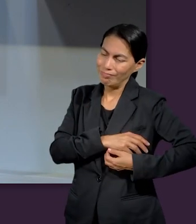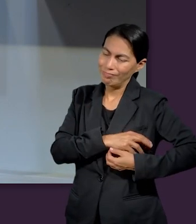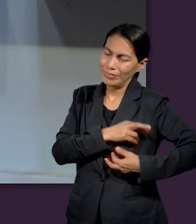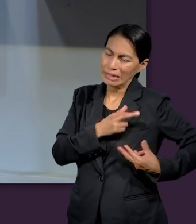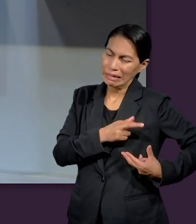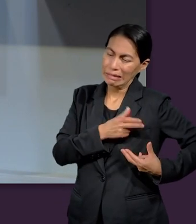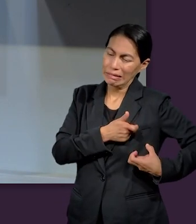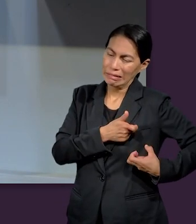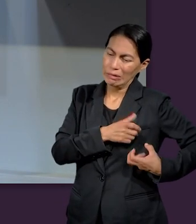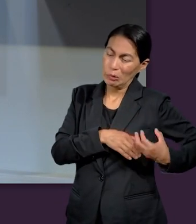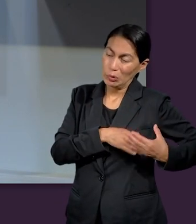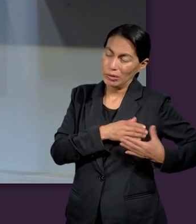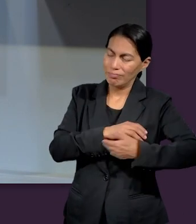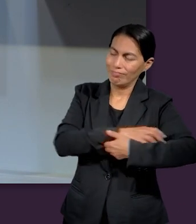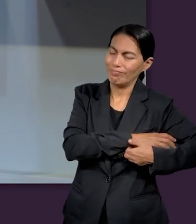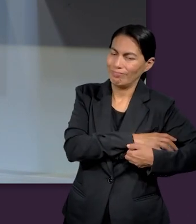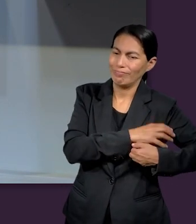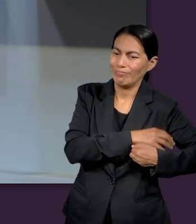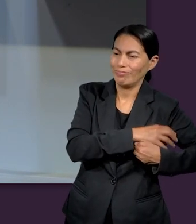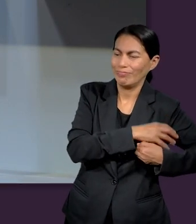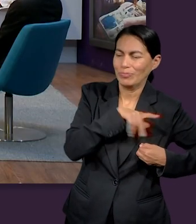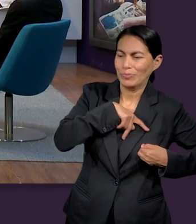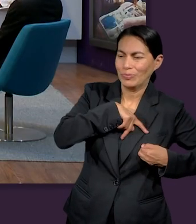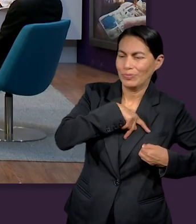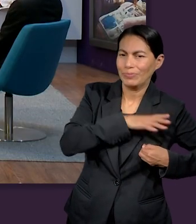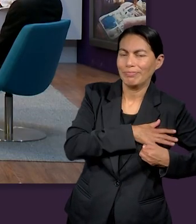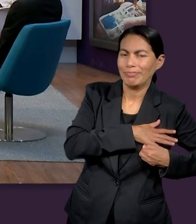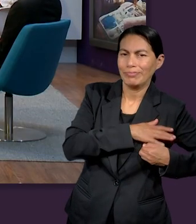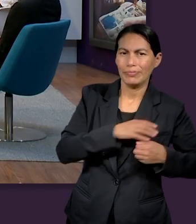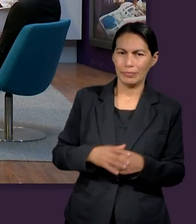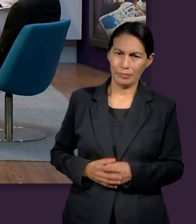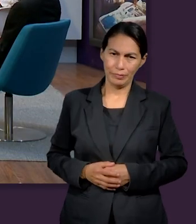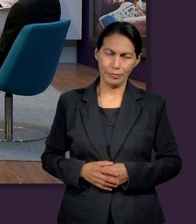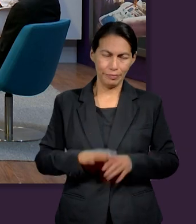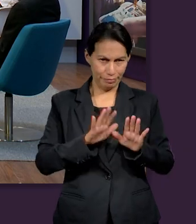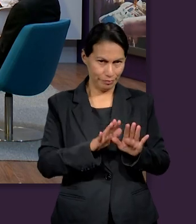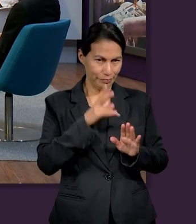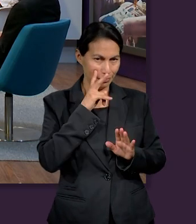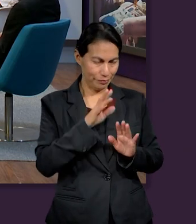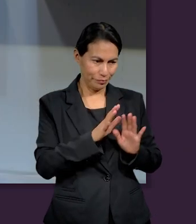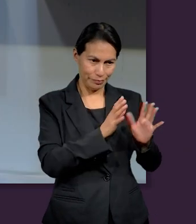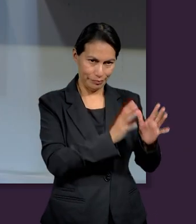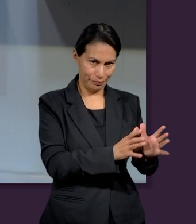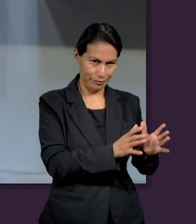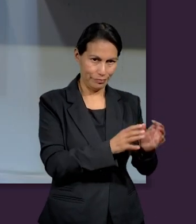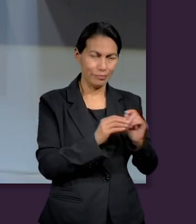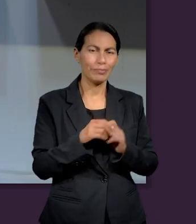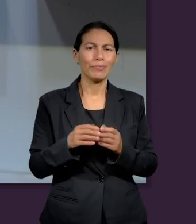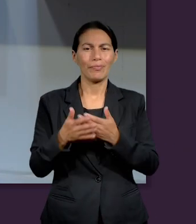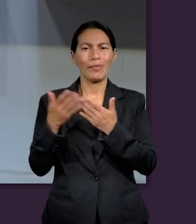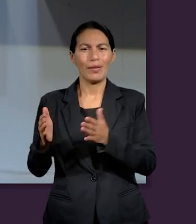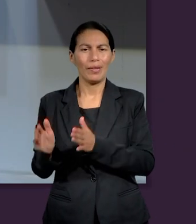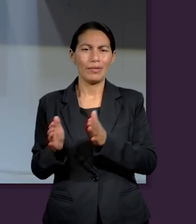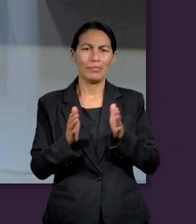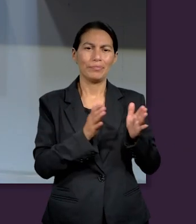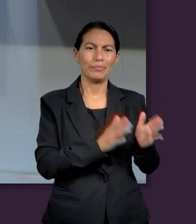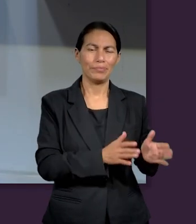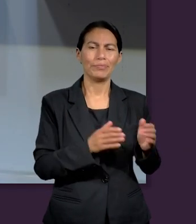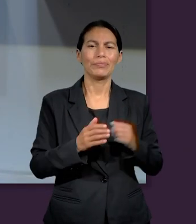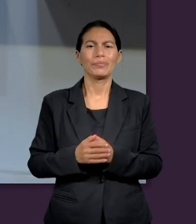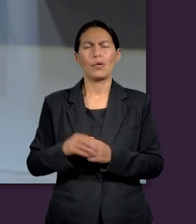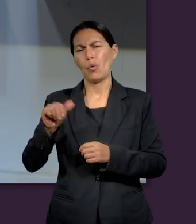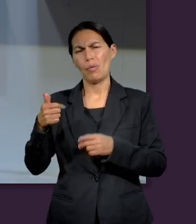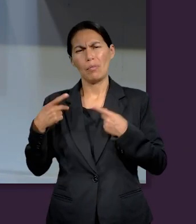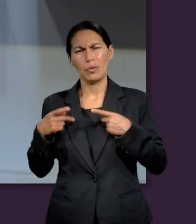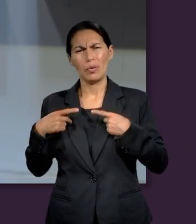que se reservaba para él. Ok, vamos a comparar a este joven rico con otro personaje que